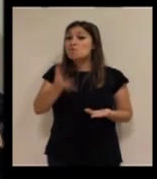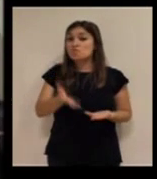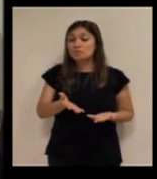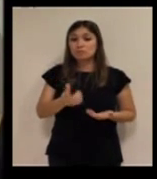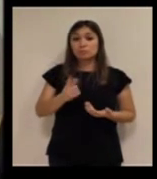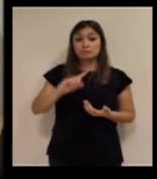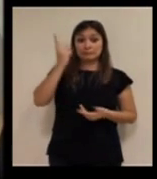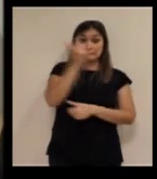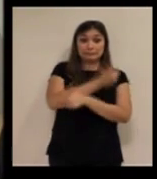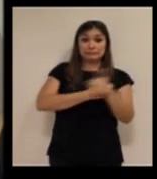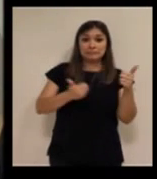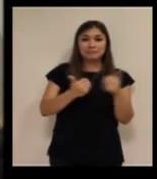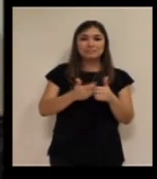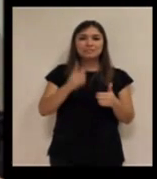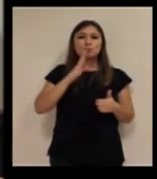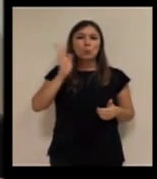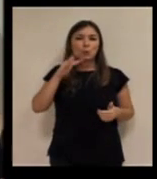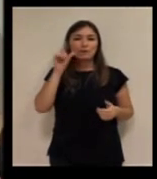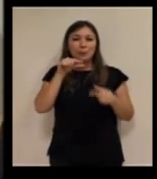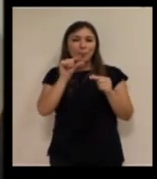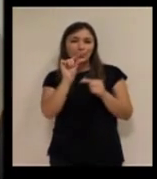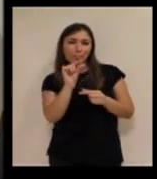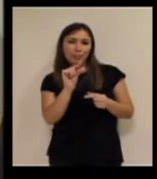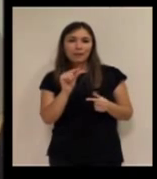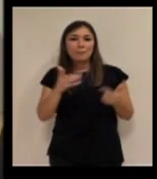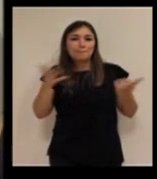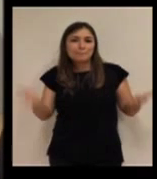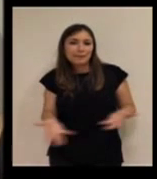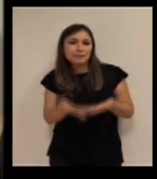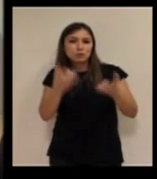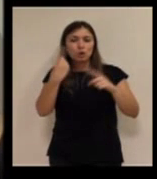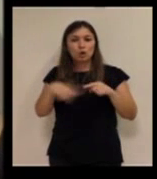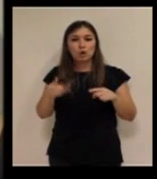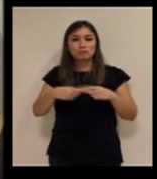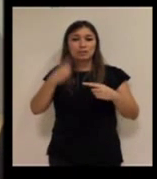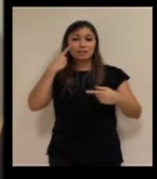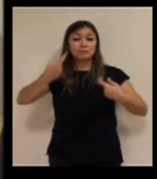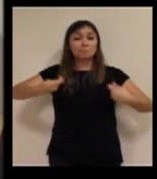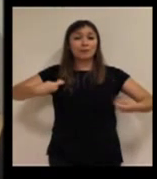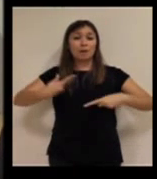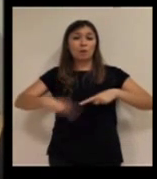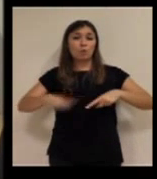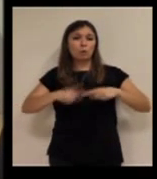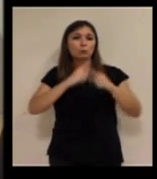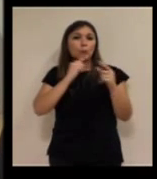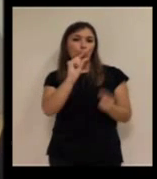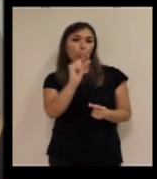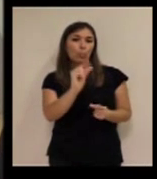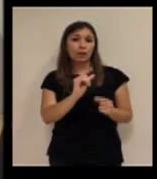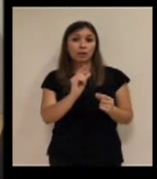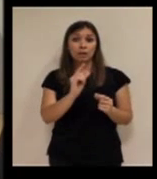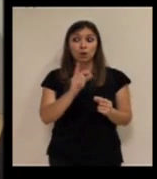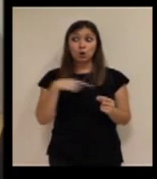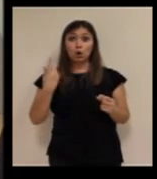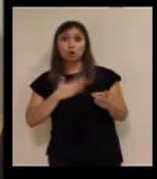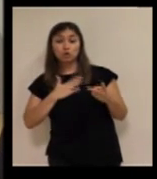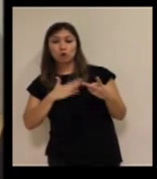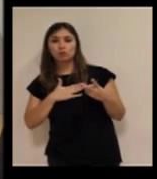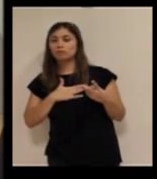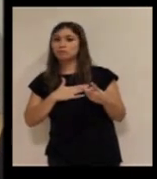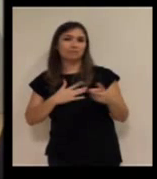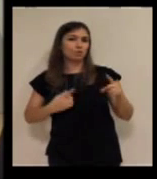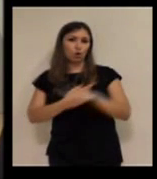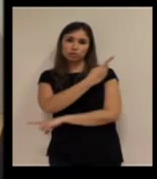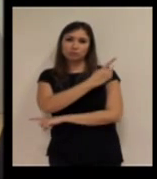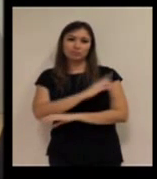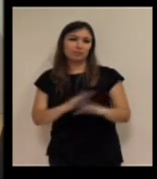lado prima, lo pequeño, lo que pesa poco, o sea, una línea de mercado va por ahí y nosotros somos como la